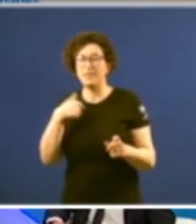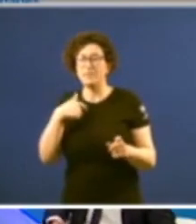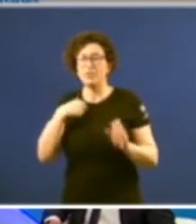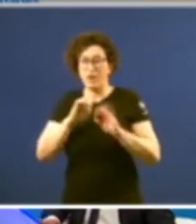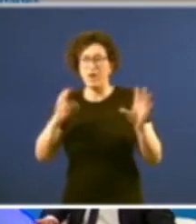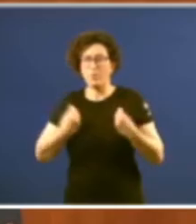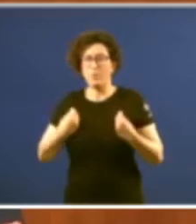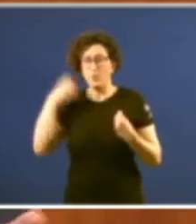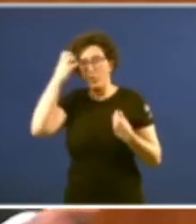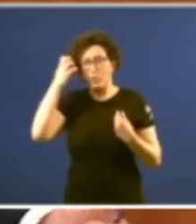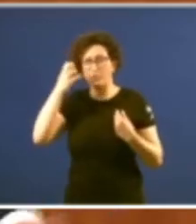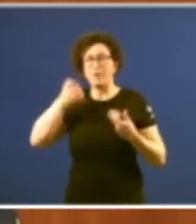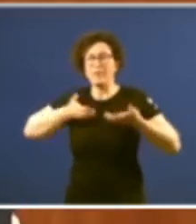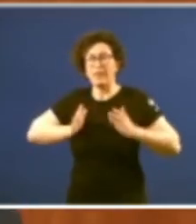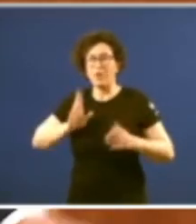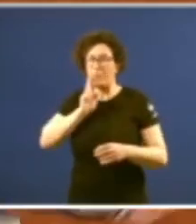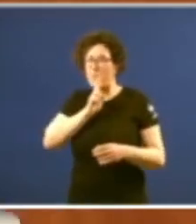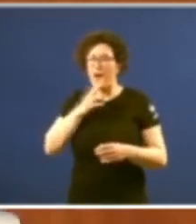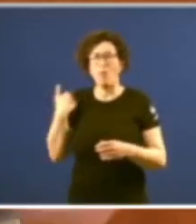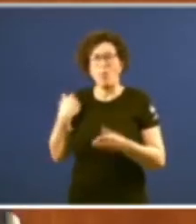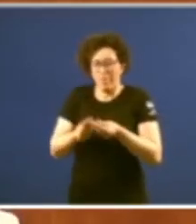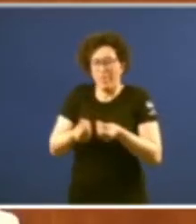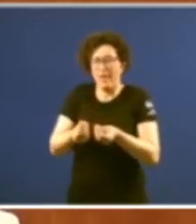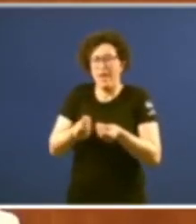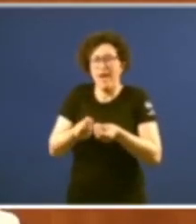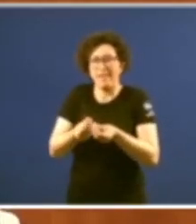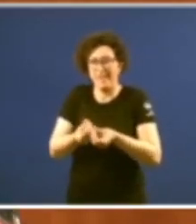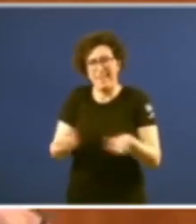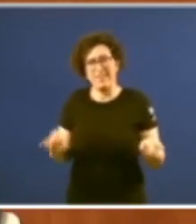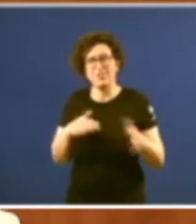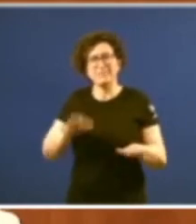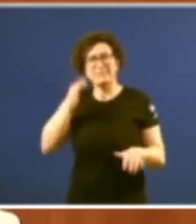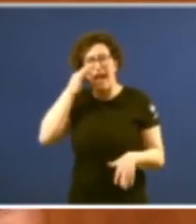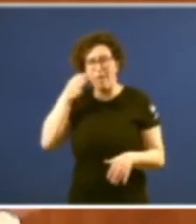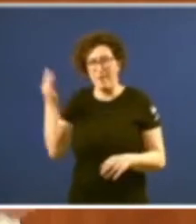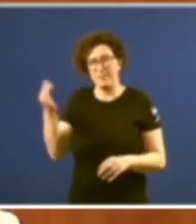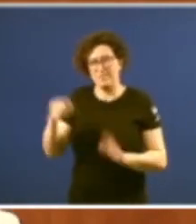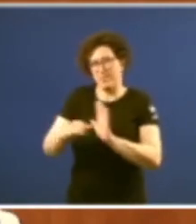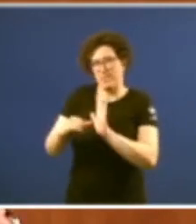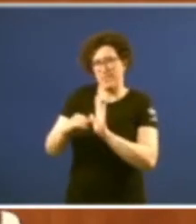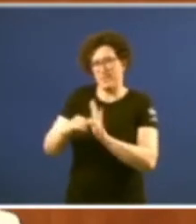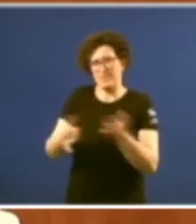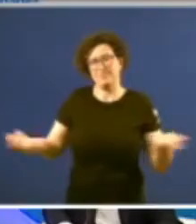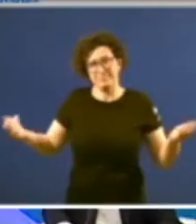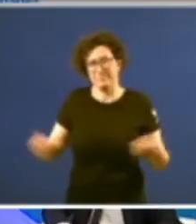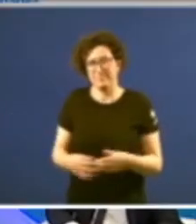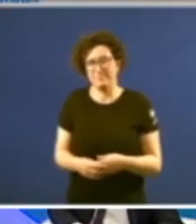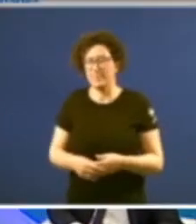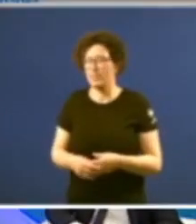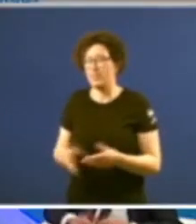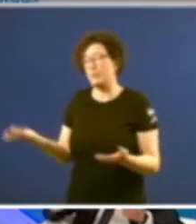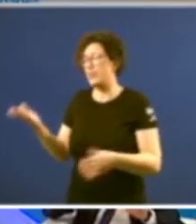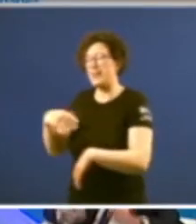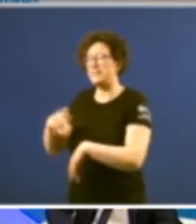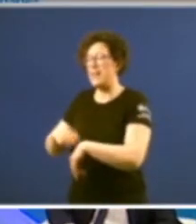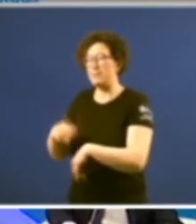Coruña e fillo de cigarreira vamos estáo de Galí en primeira fila pero levaránme así vamos pero bueno Pois non dá tempo